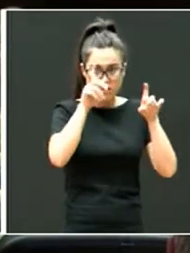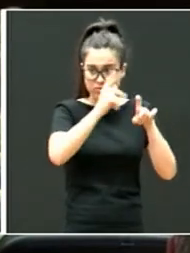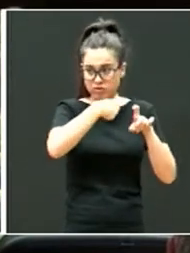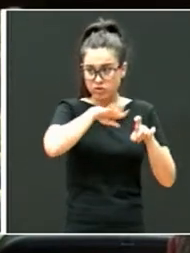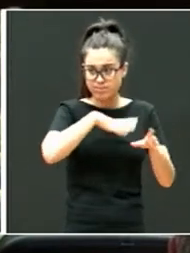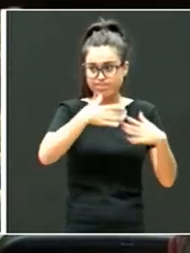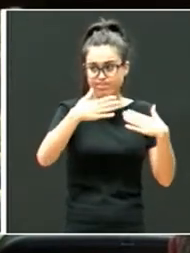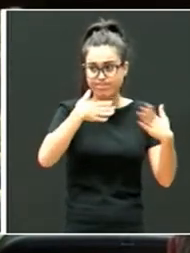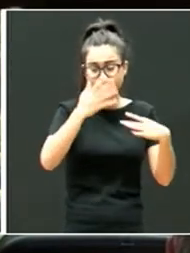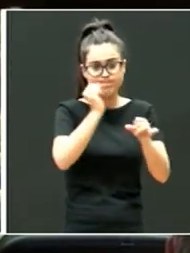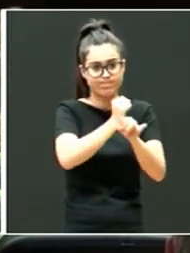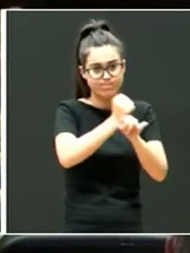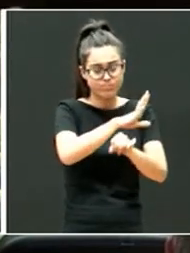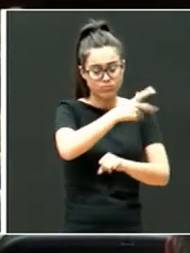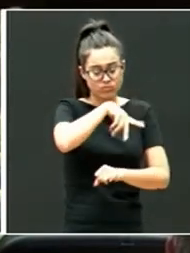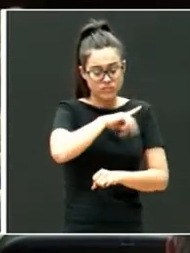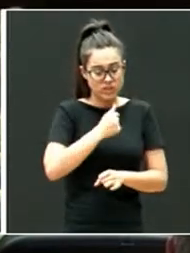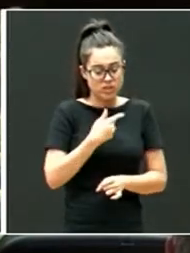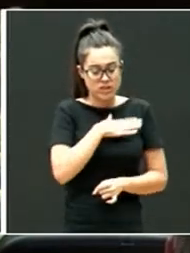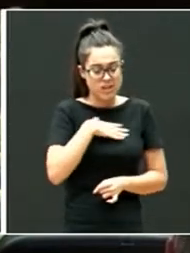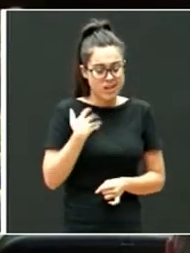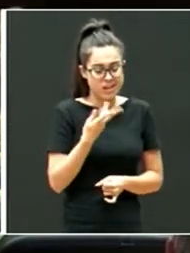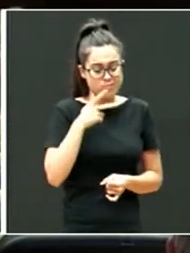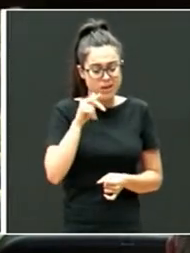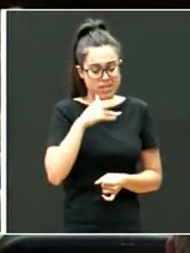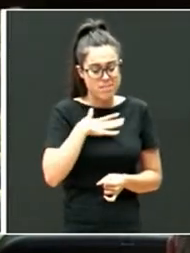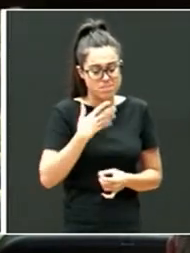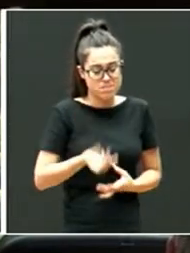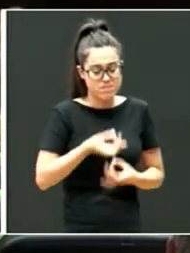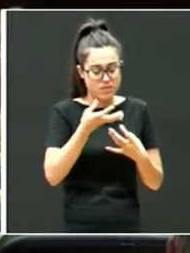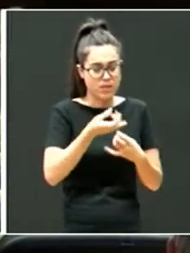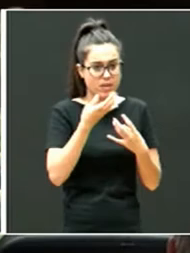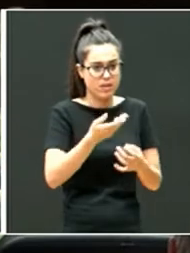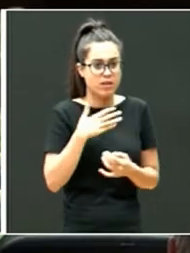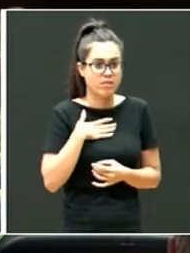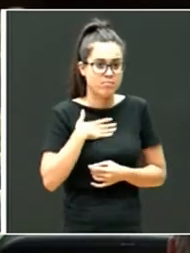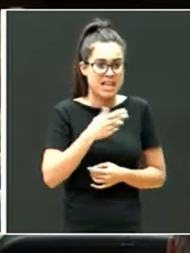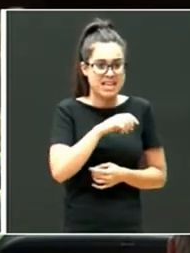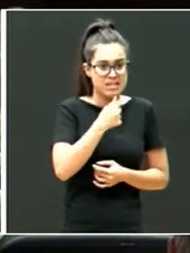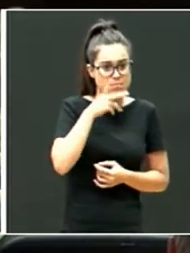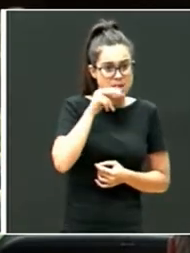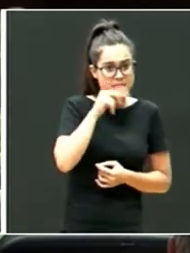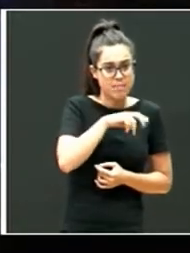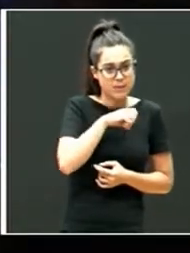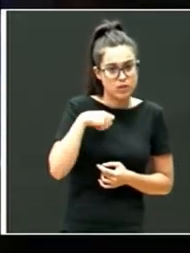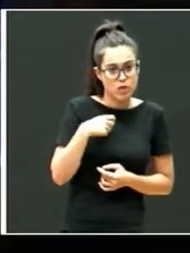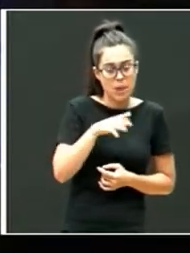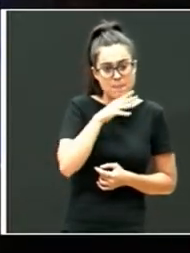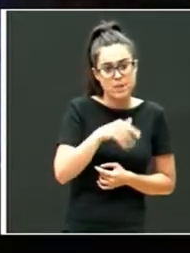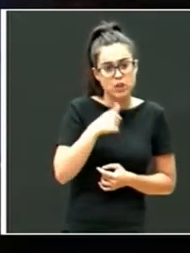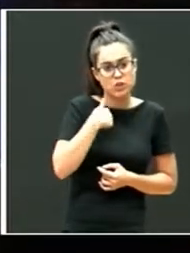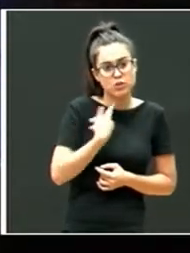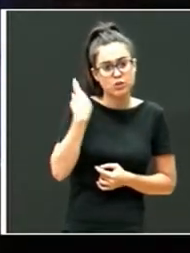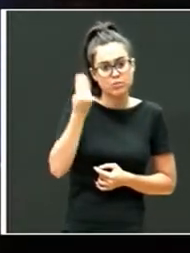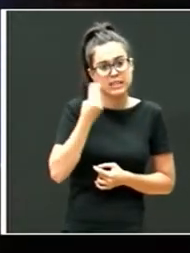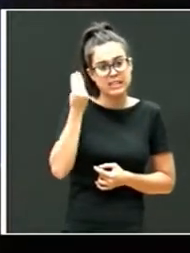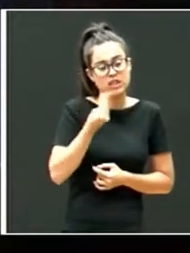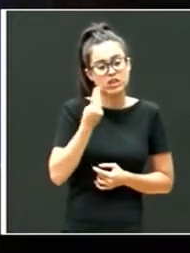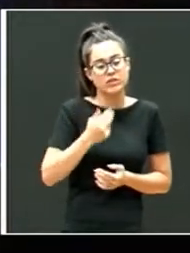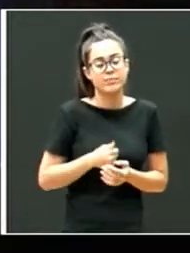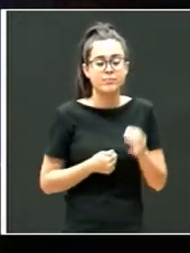Yo quiero contaros un poco lo que ha sido mi experiencia personal, porque creo que puede ser un